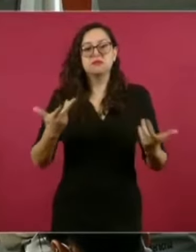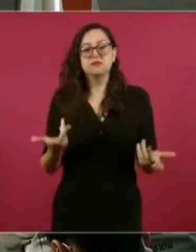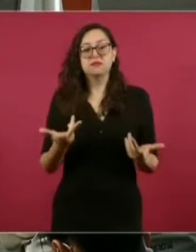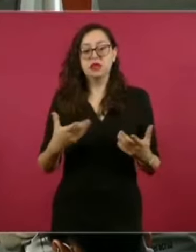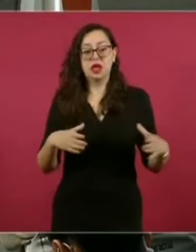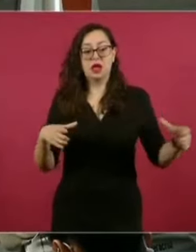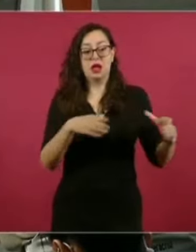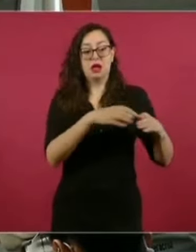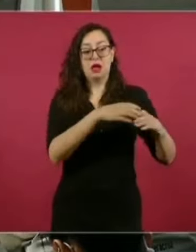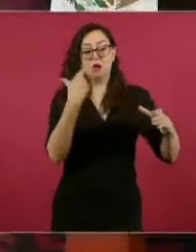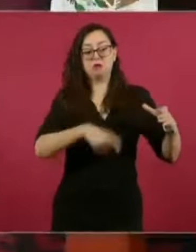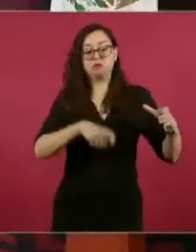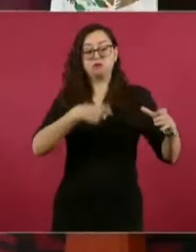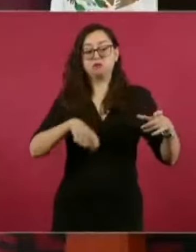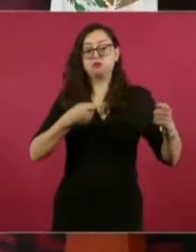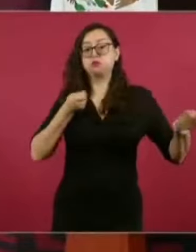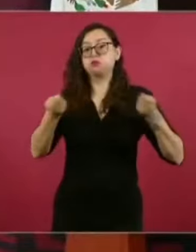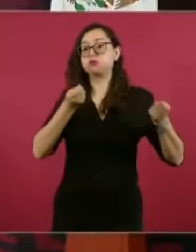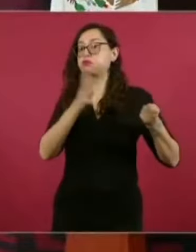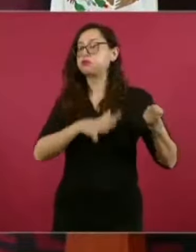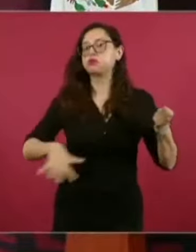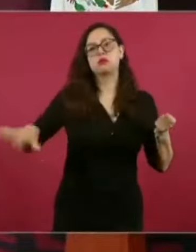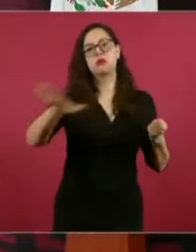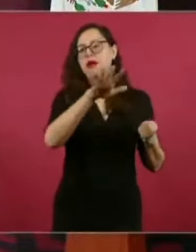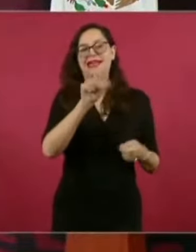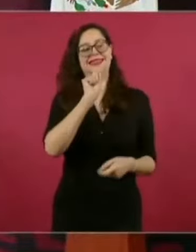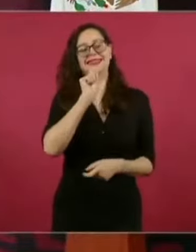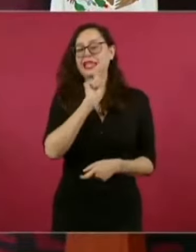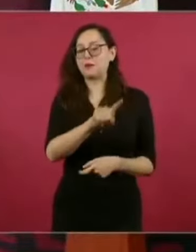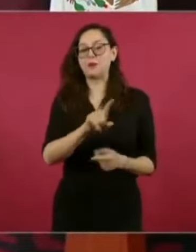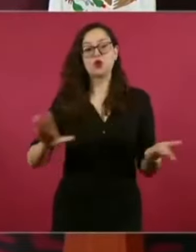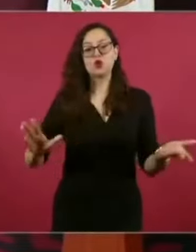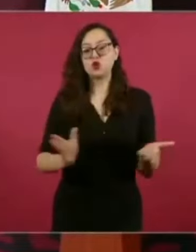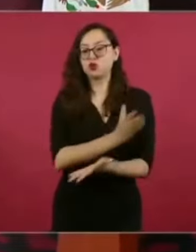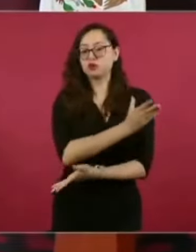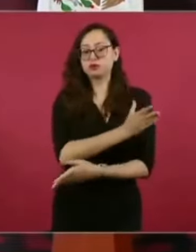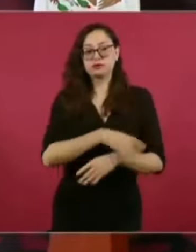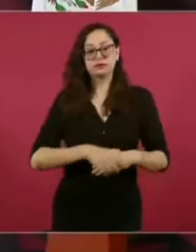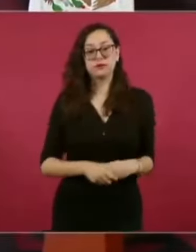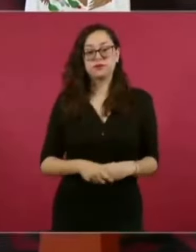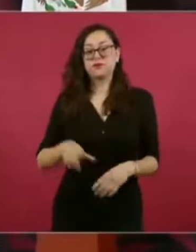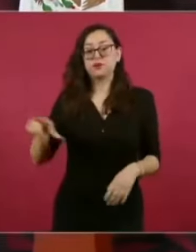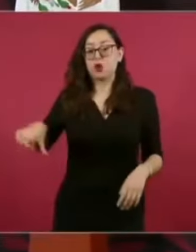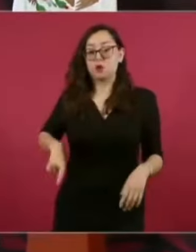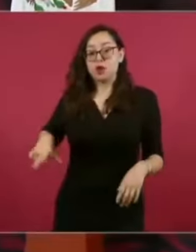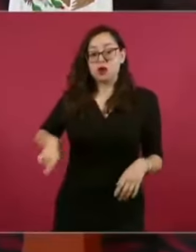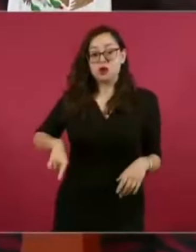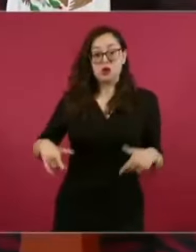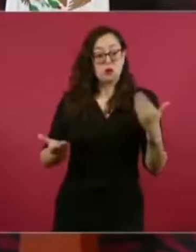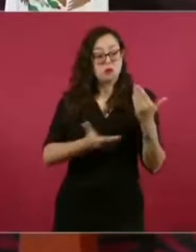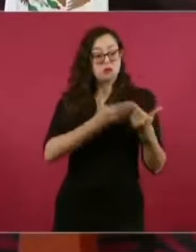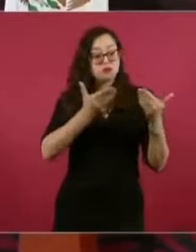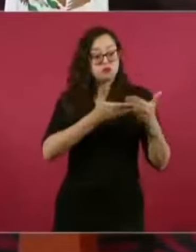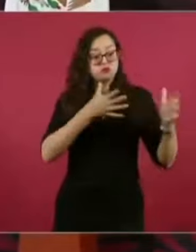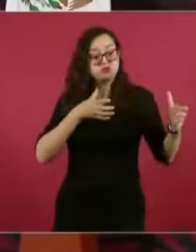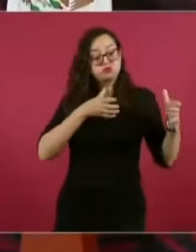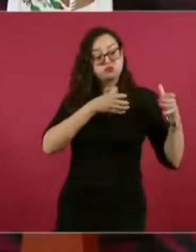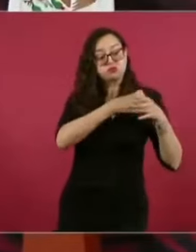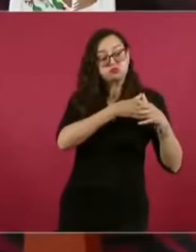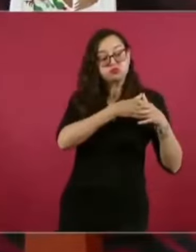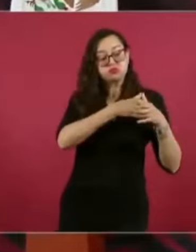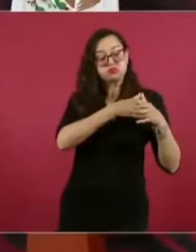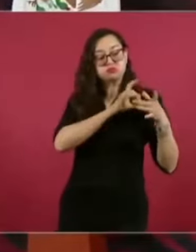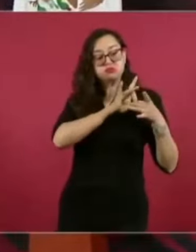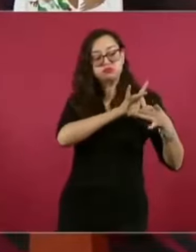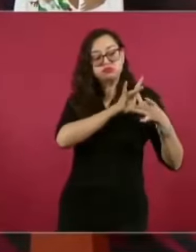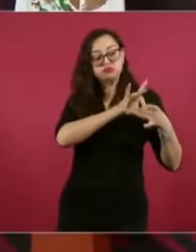como era antes el gobierno de una minoría con fachada de democracia.